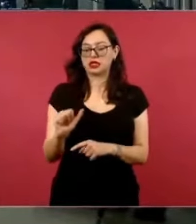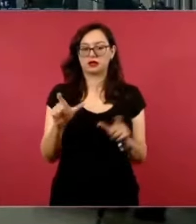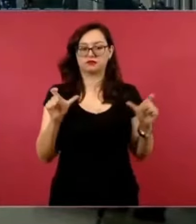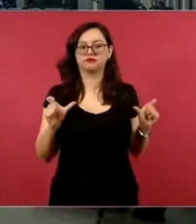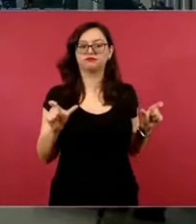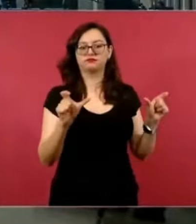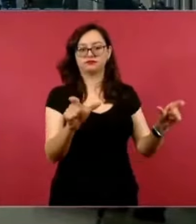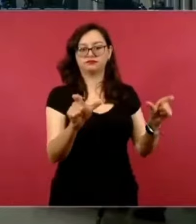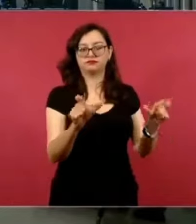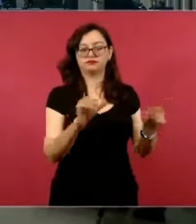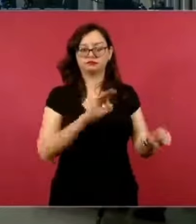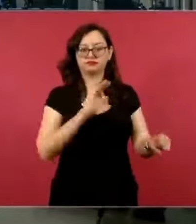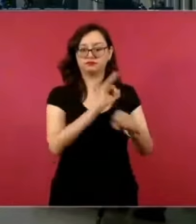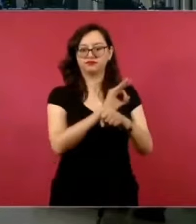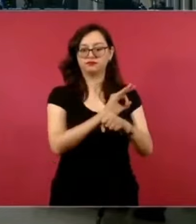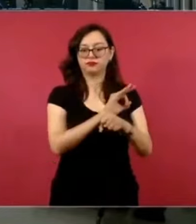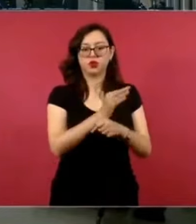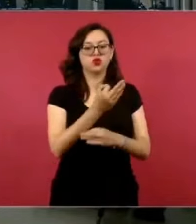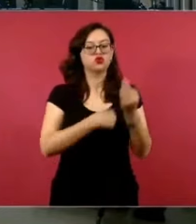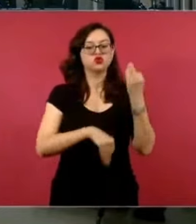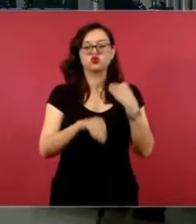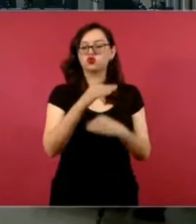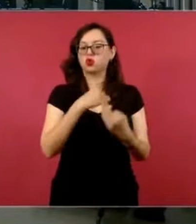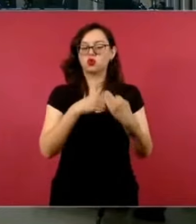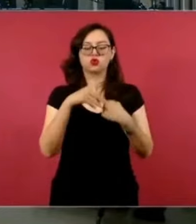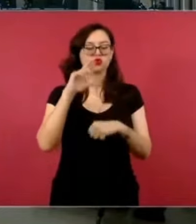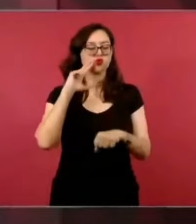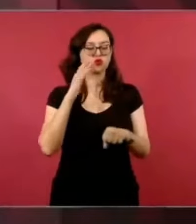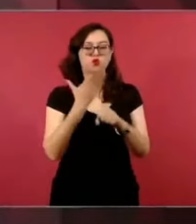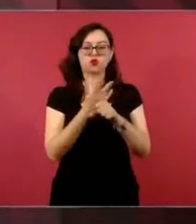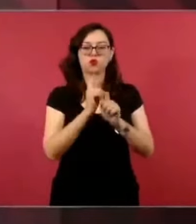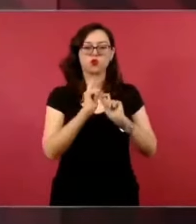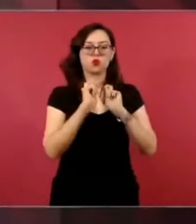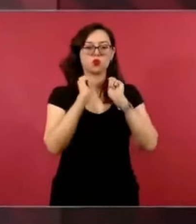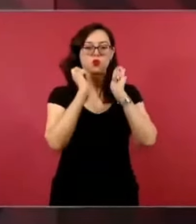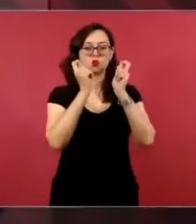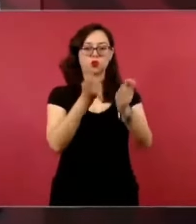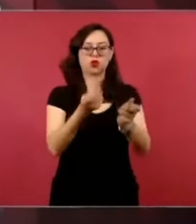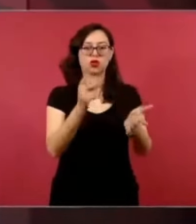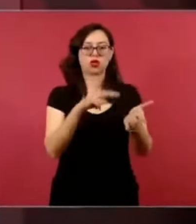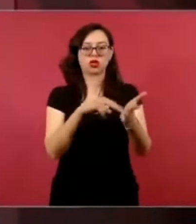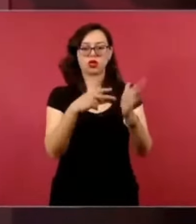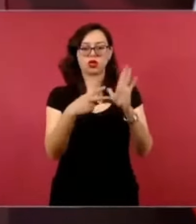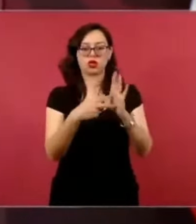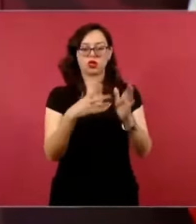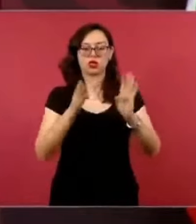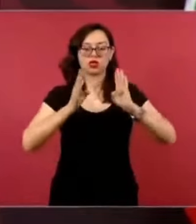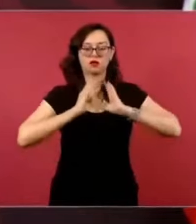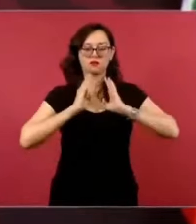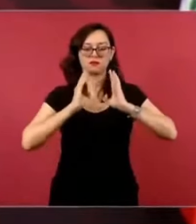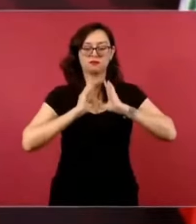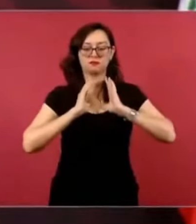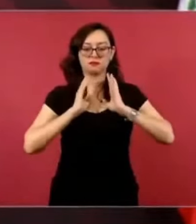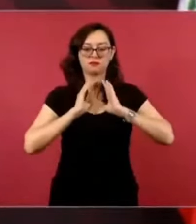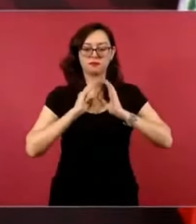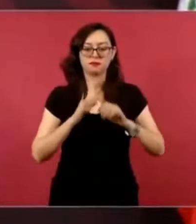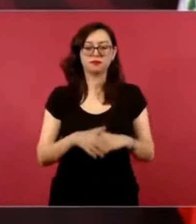está a cargo de los ingenieros militares.